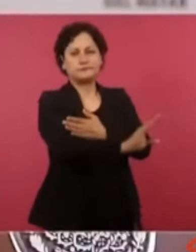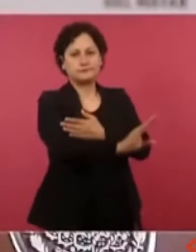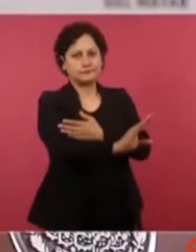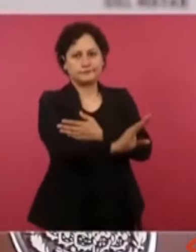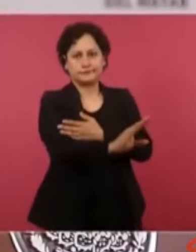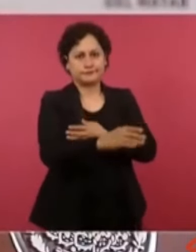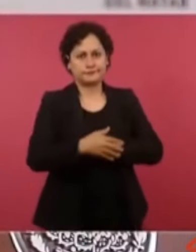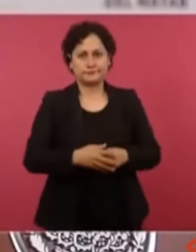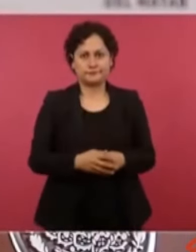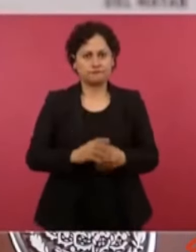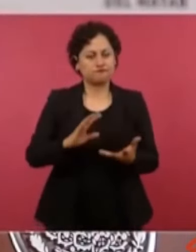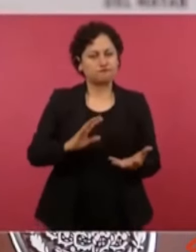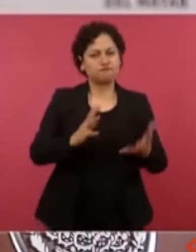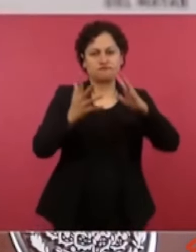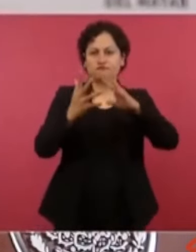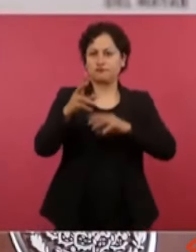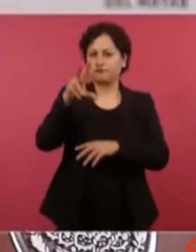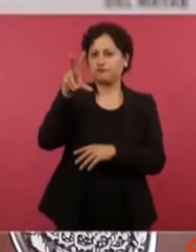violencia.